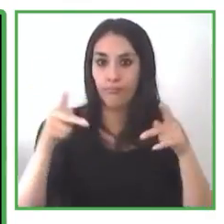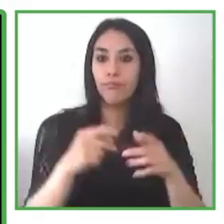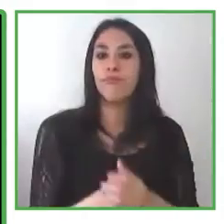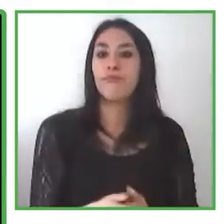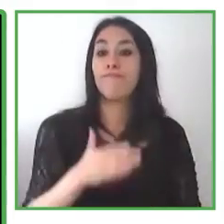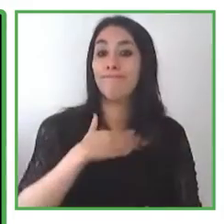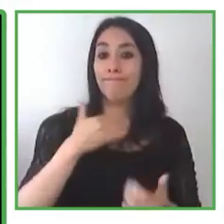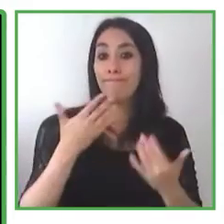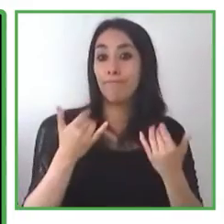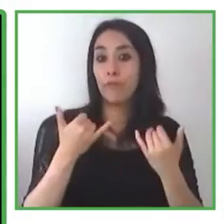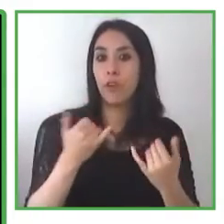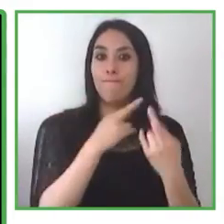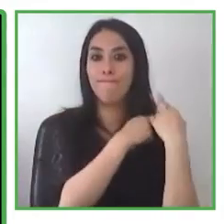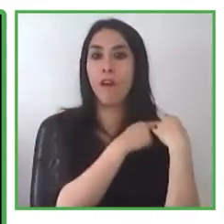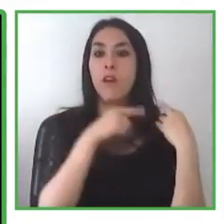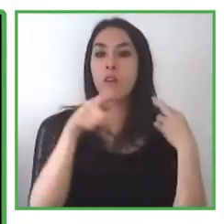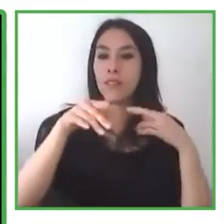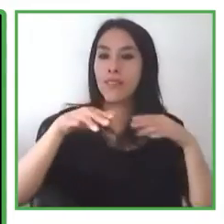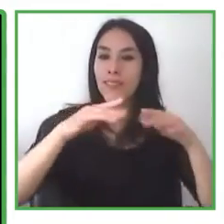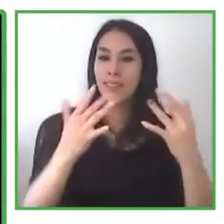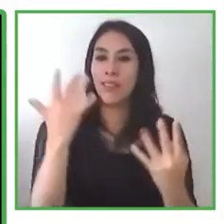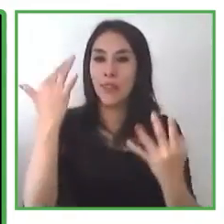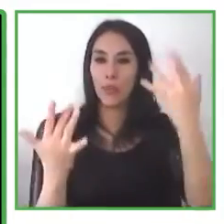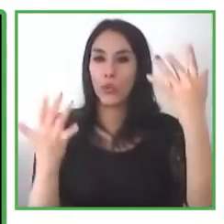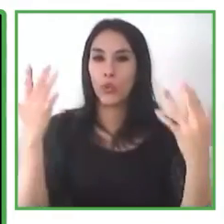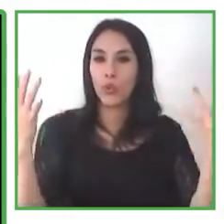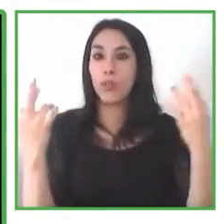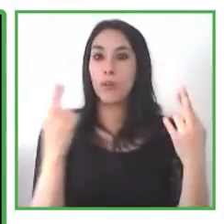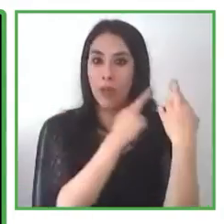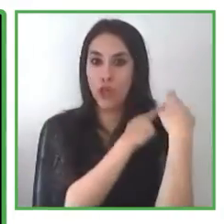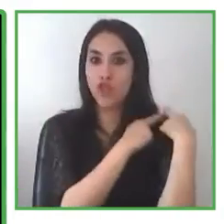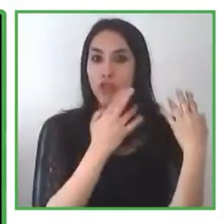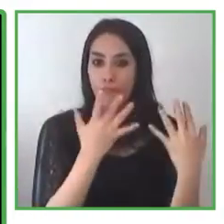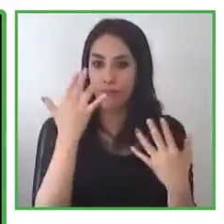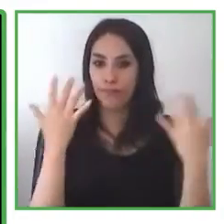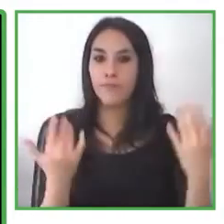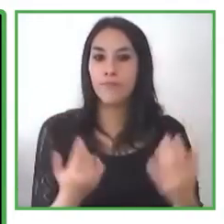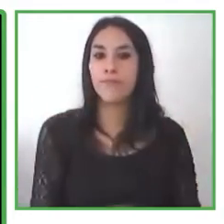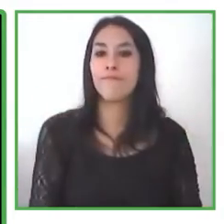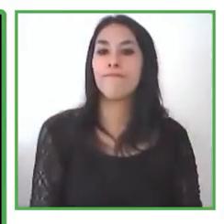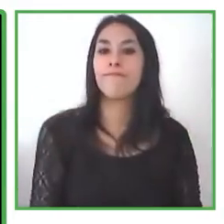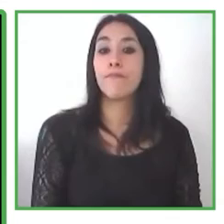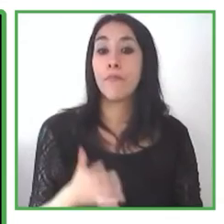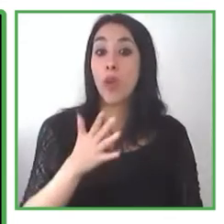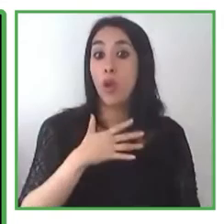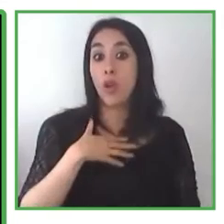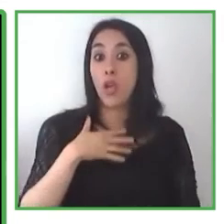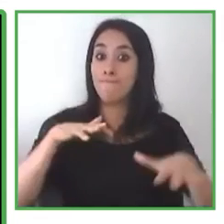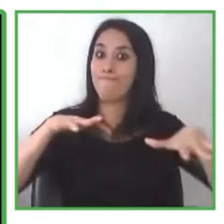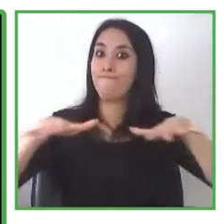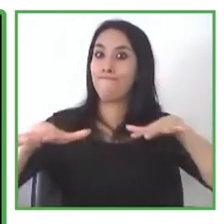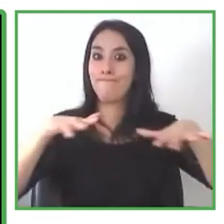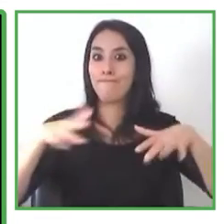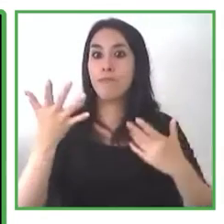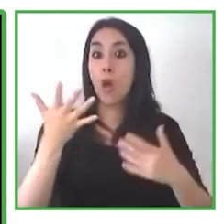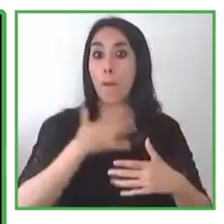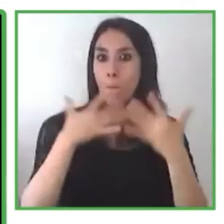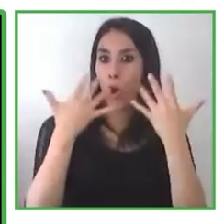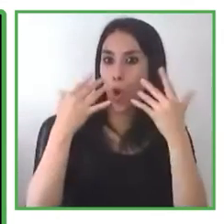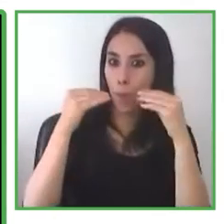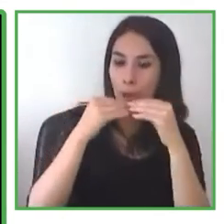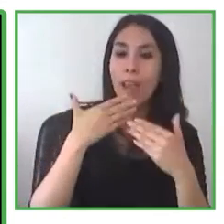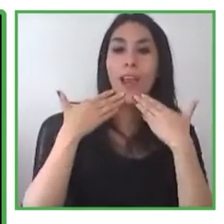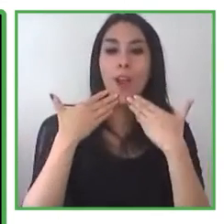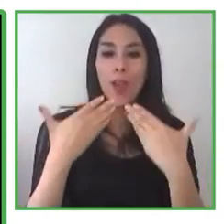de la jardinería, todo lo que es jardinería. y si quieres mi servicio yo les puedo dar mi